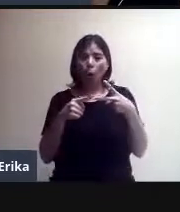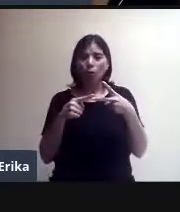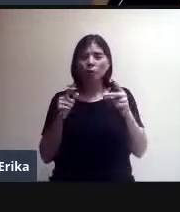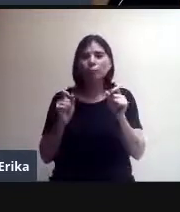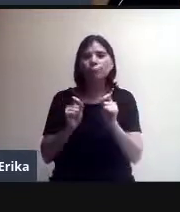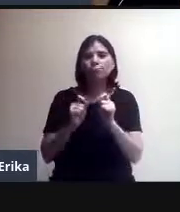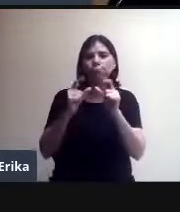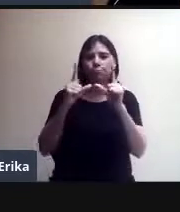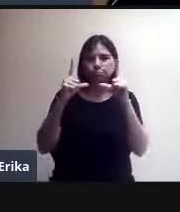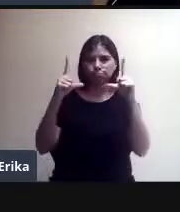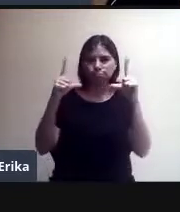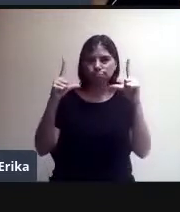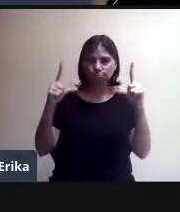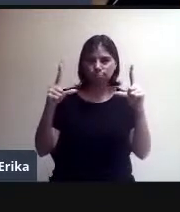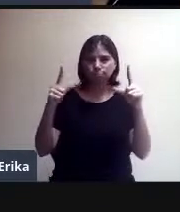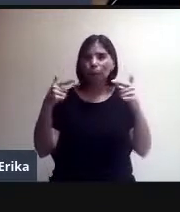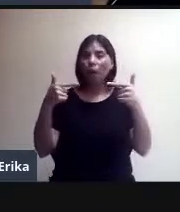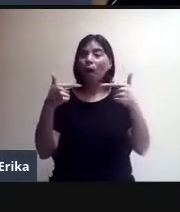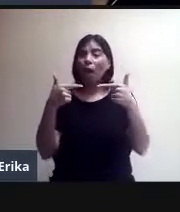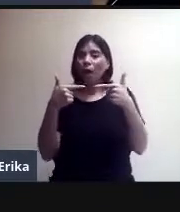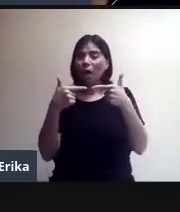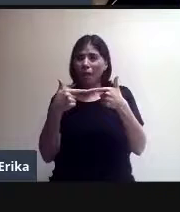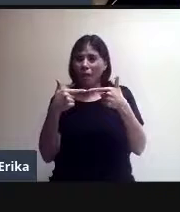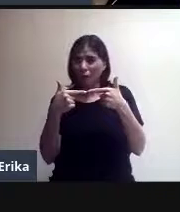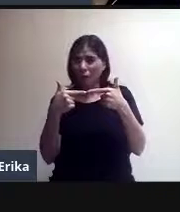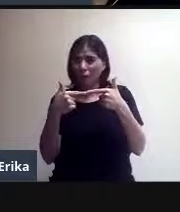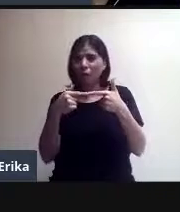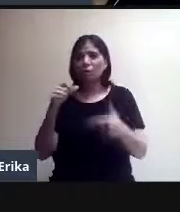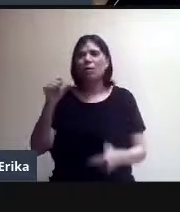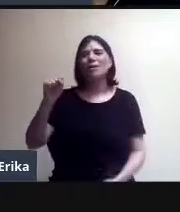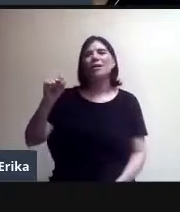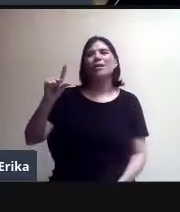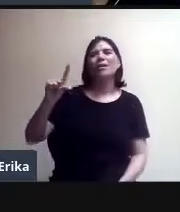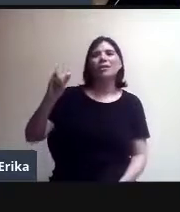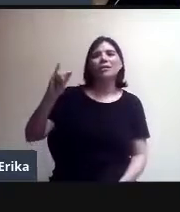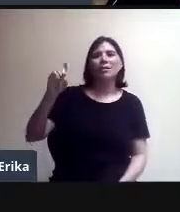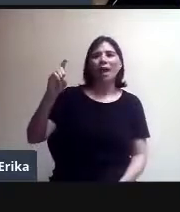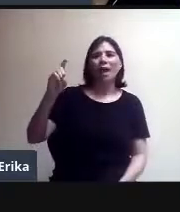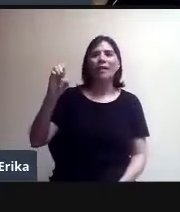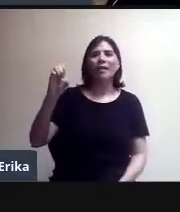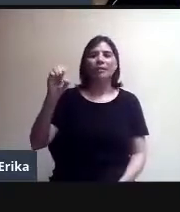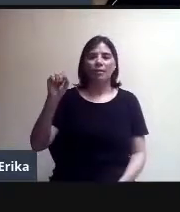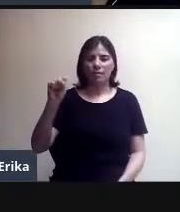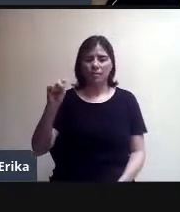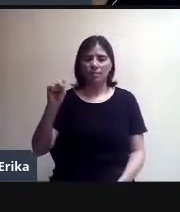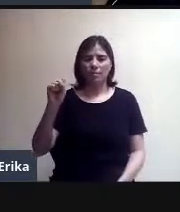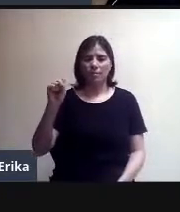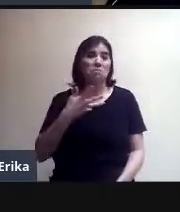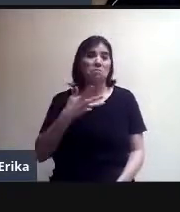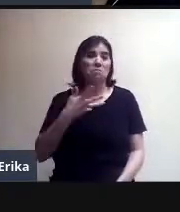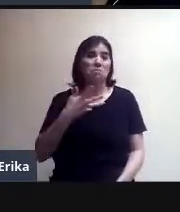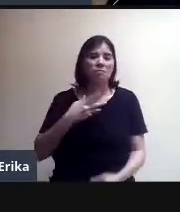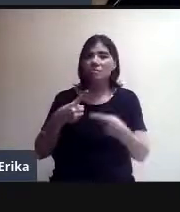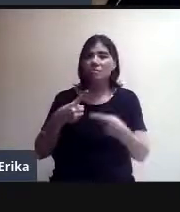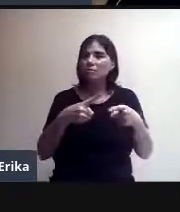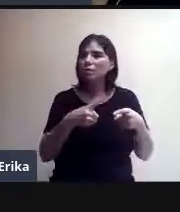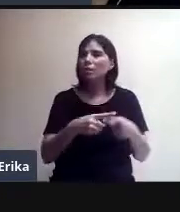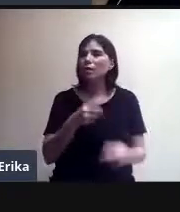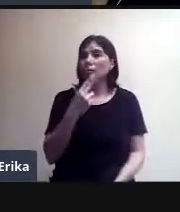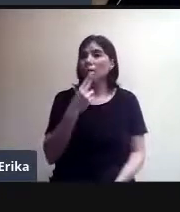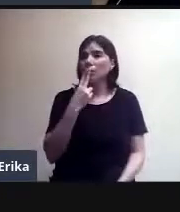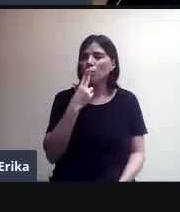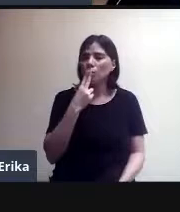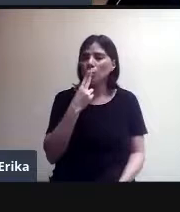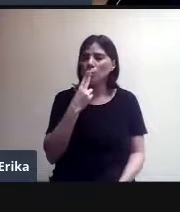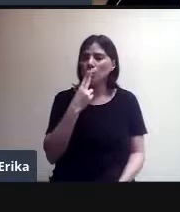las presentaciones de Google, las slides de Google, tienen una opción de herramientas para el público, que podemos, que vamos a utilizar